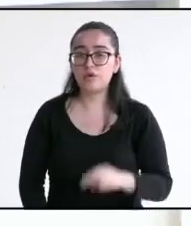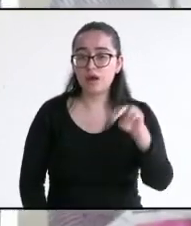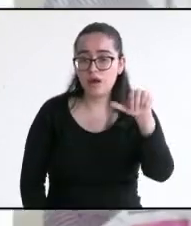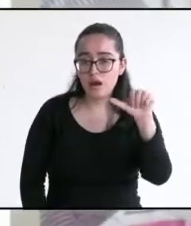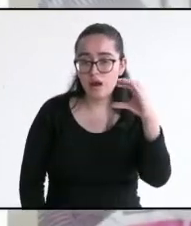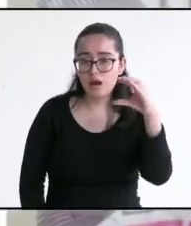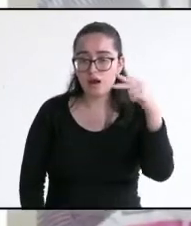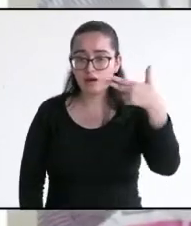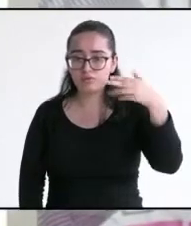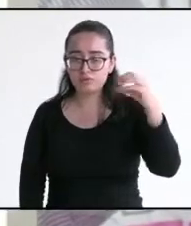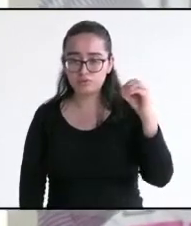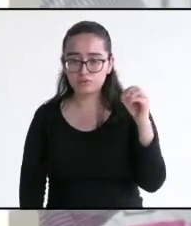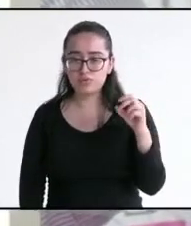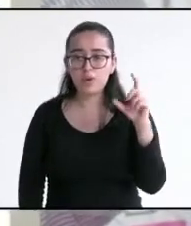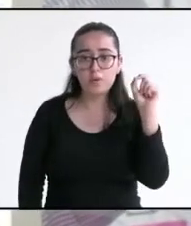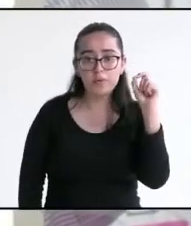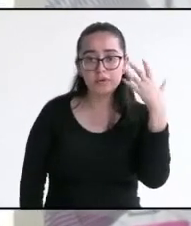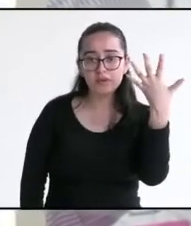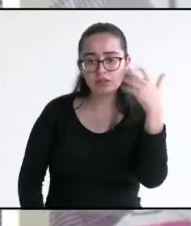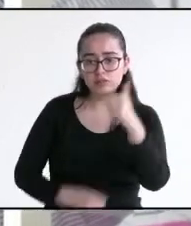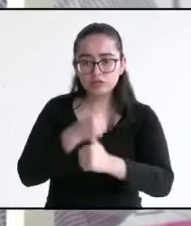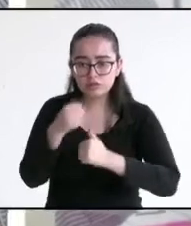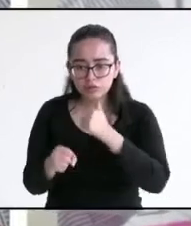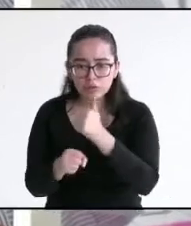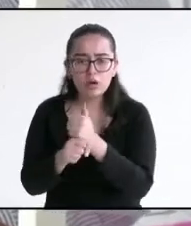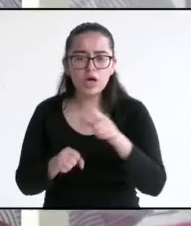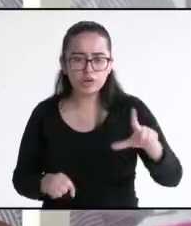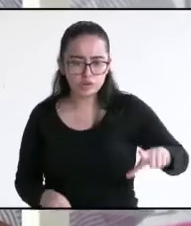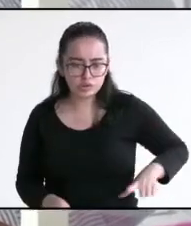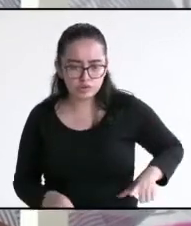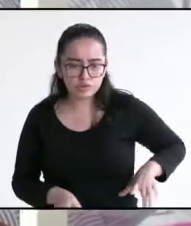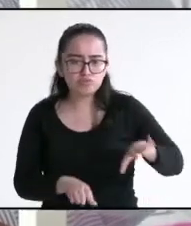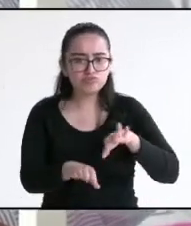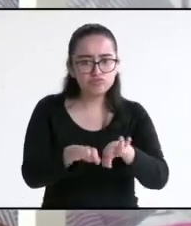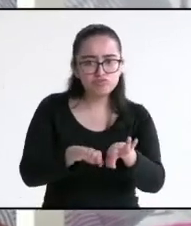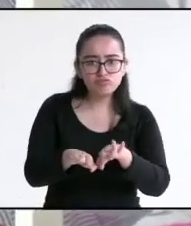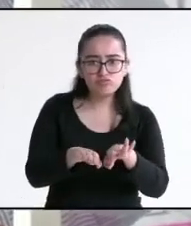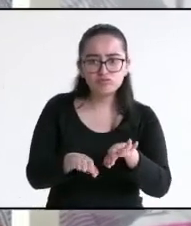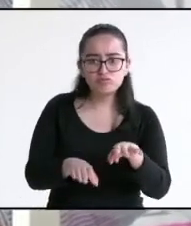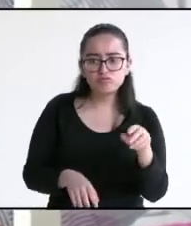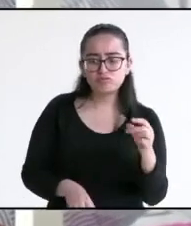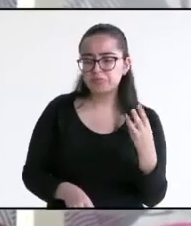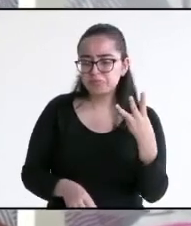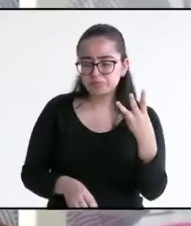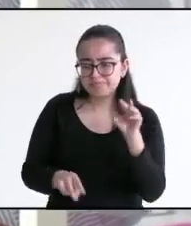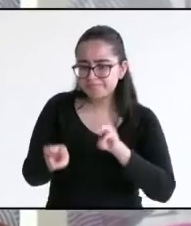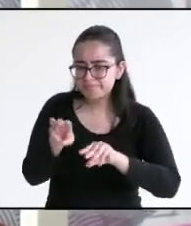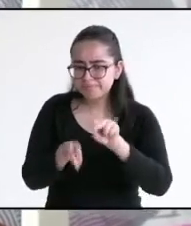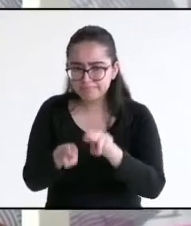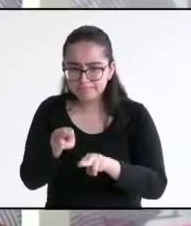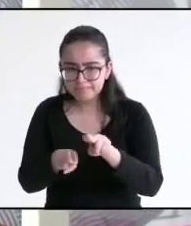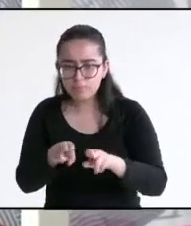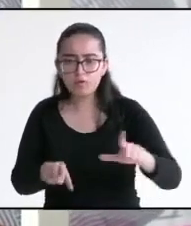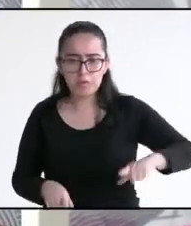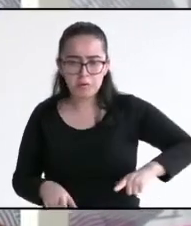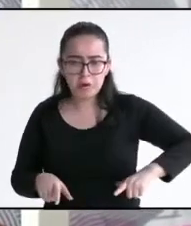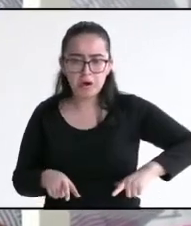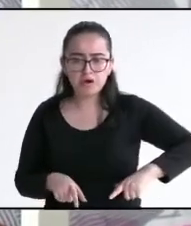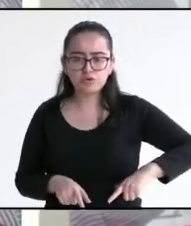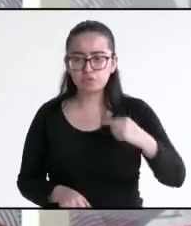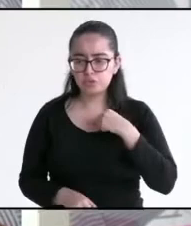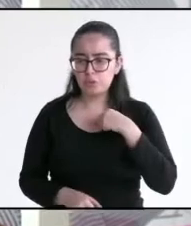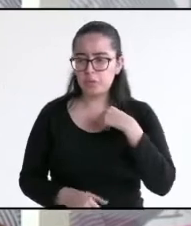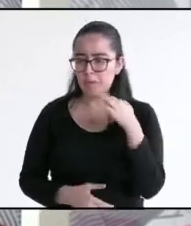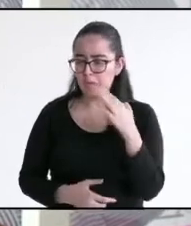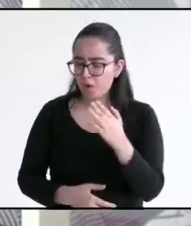Moral. Tengo 25 años de ser servidor público. He trabajado en los tres niveles de gobierno. Y bueno, con toda honestidad y